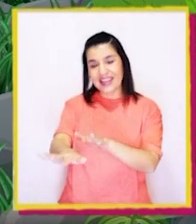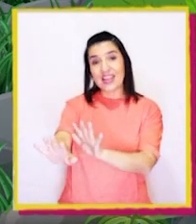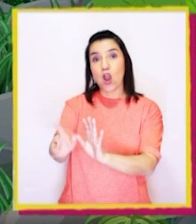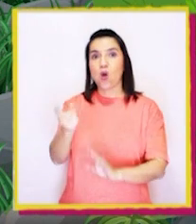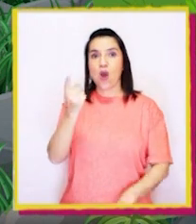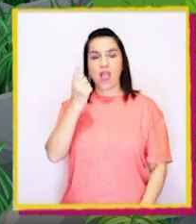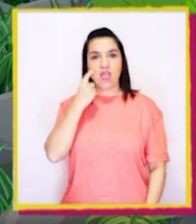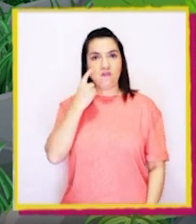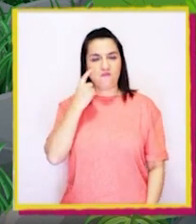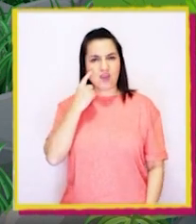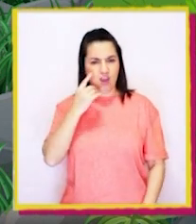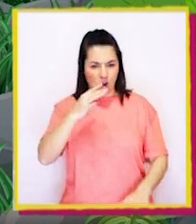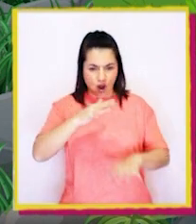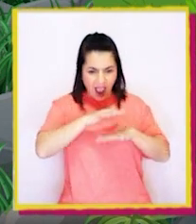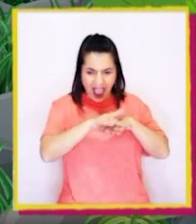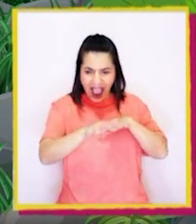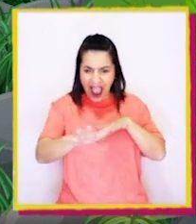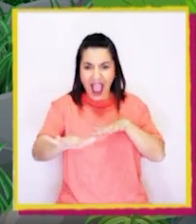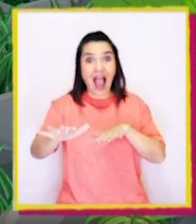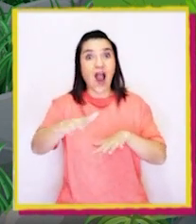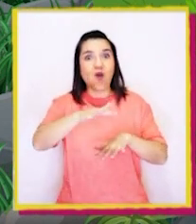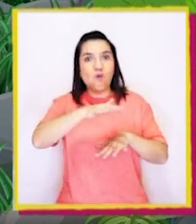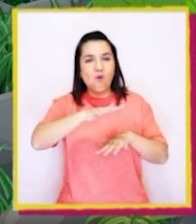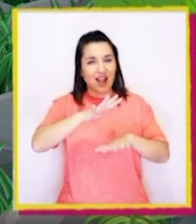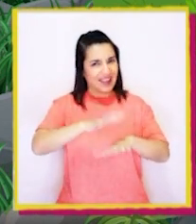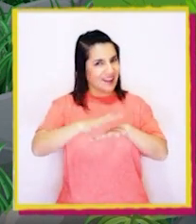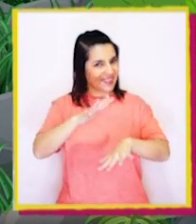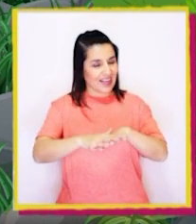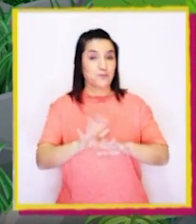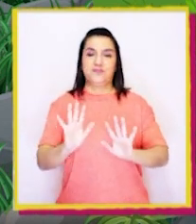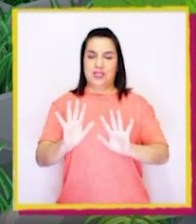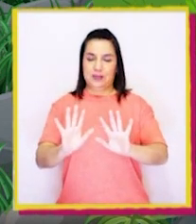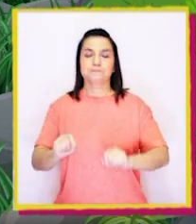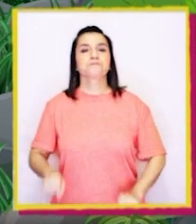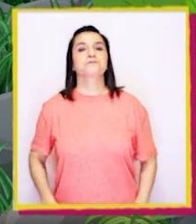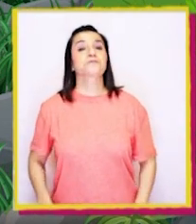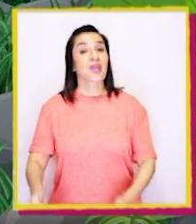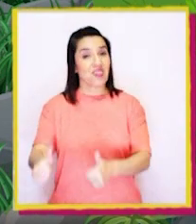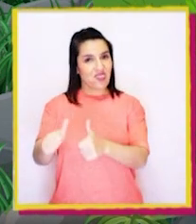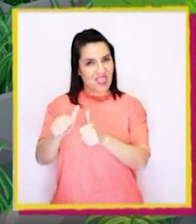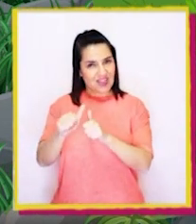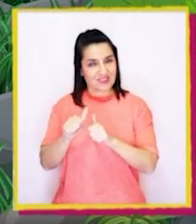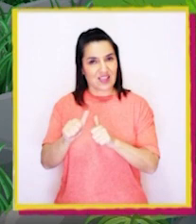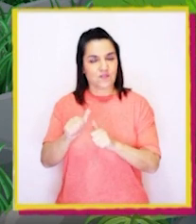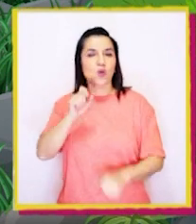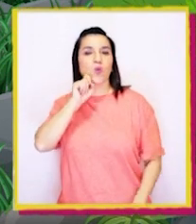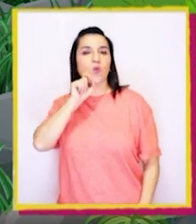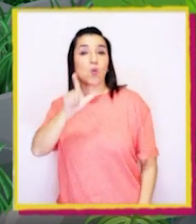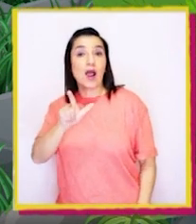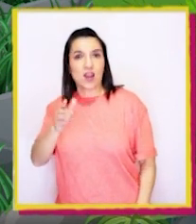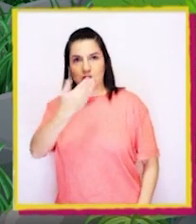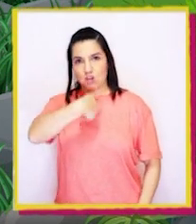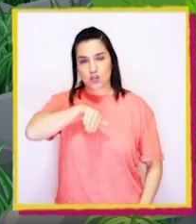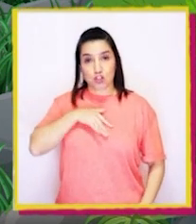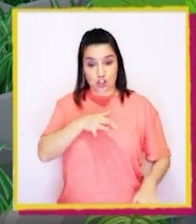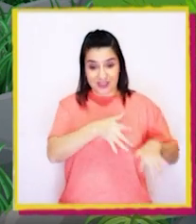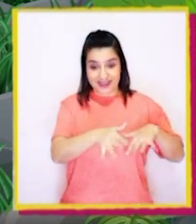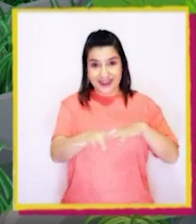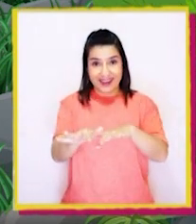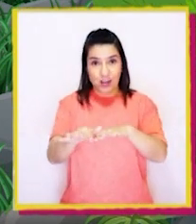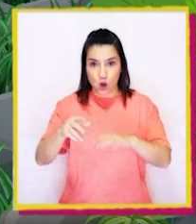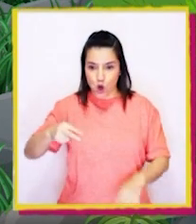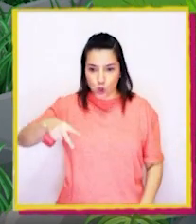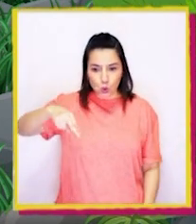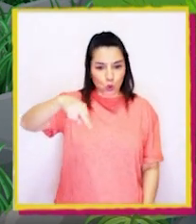¿Se fijan lo cristalina que es el agua? Ok, ok. El desafío es que debemos cruzar el